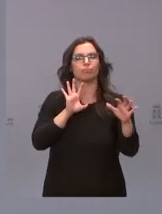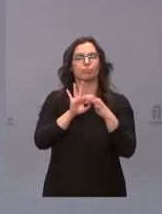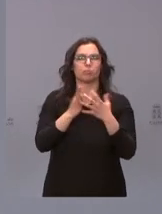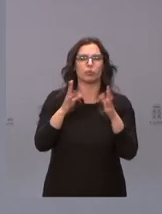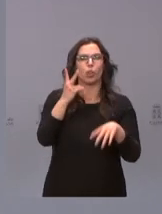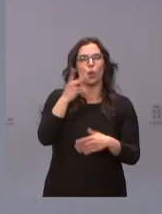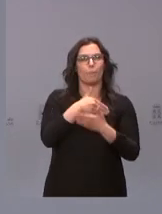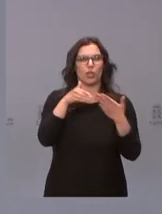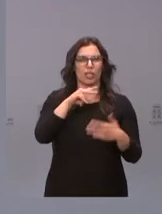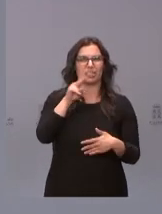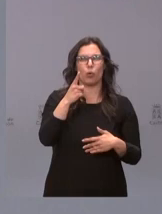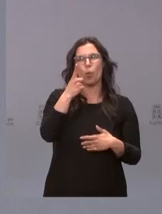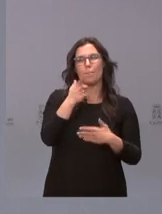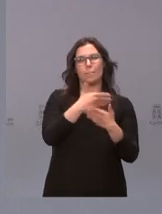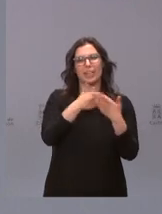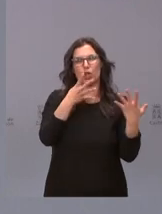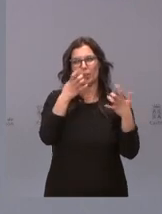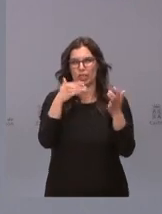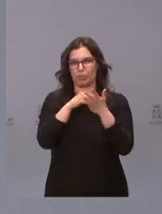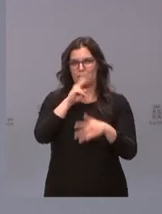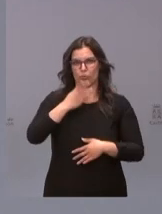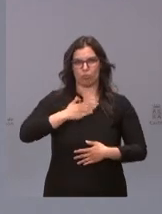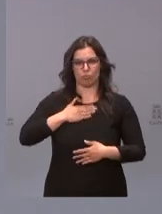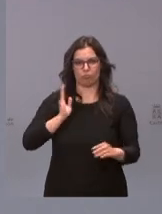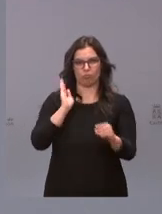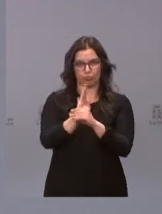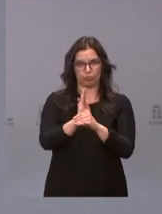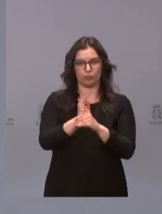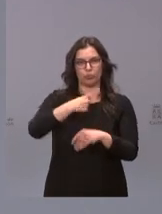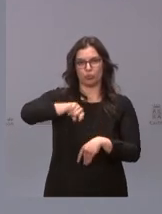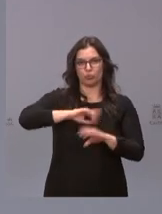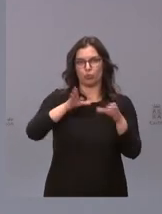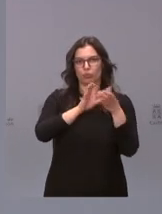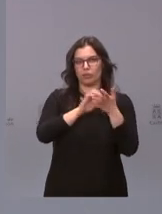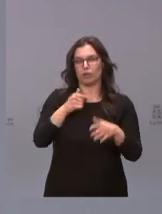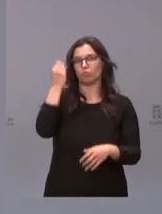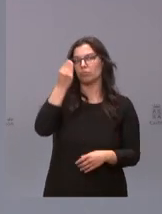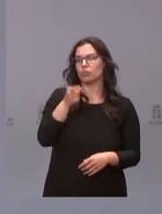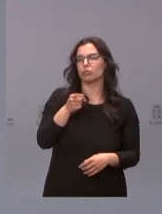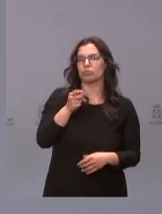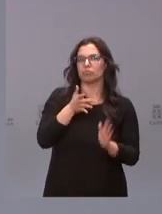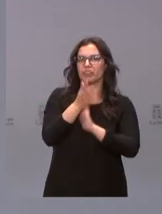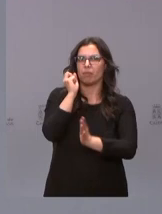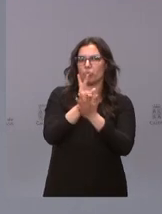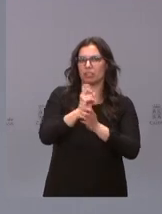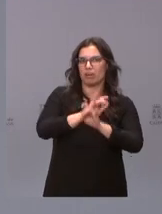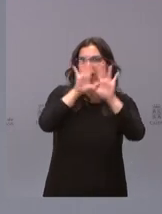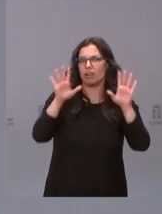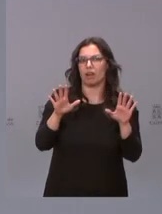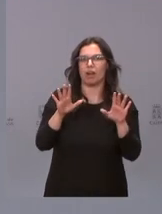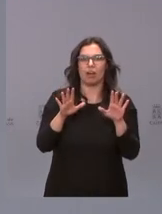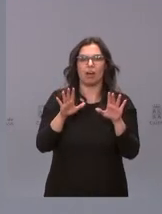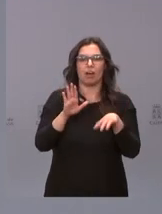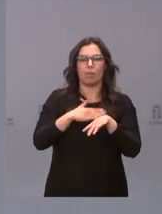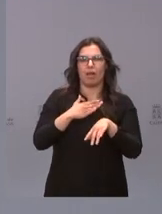millones de euros, no llega a un millón novecientos mil euros. Creo que eso es una apuesta clara por la importancia de este